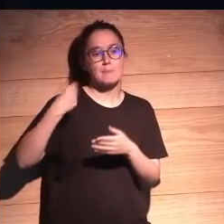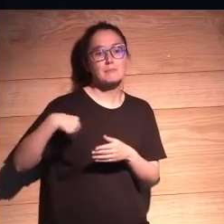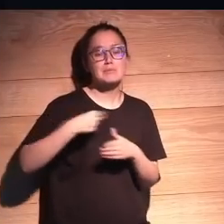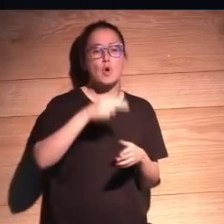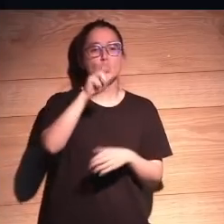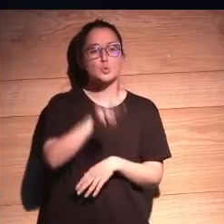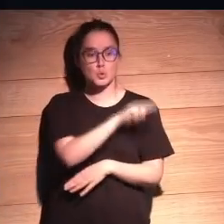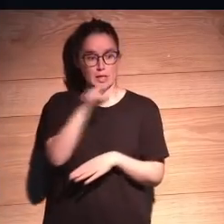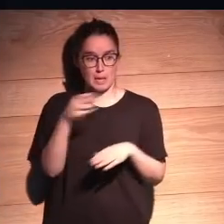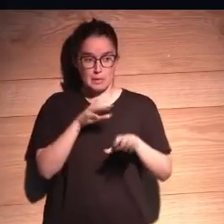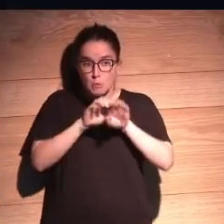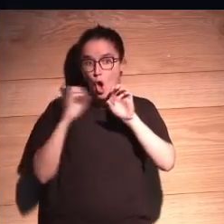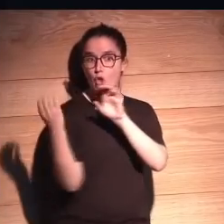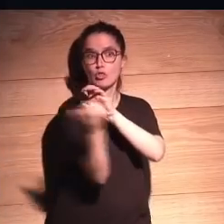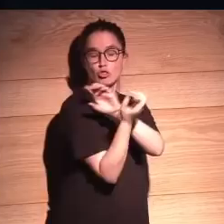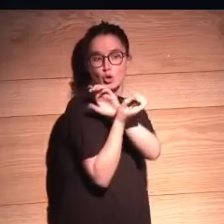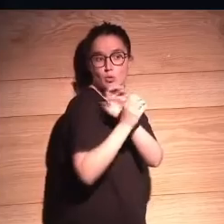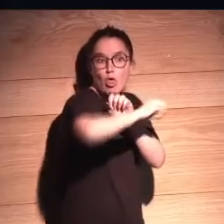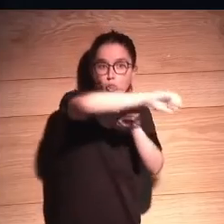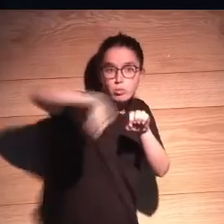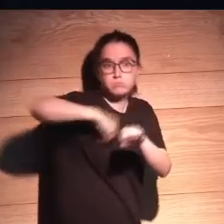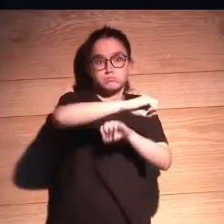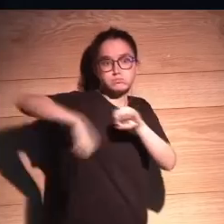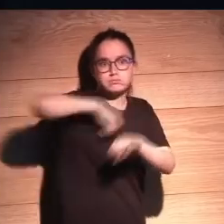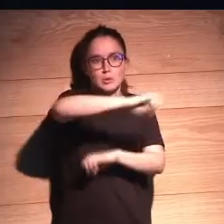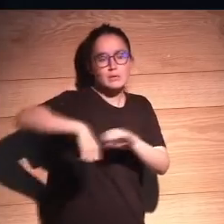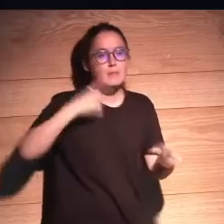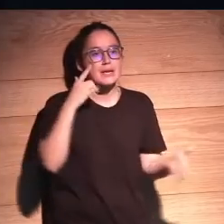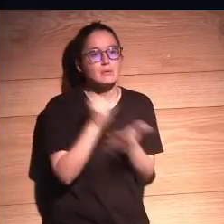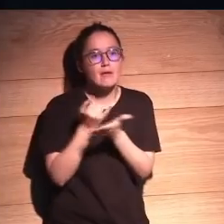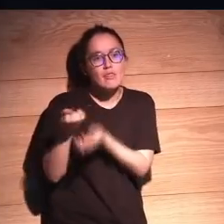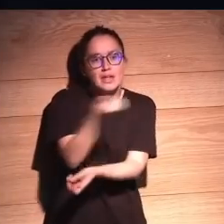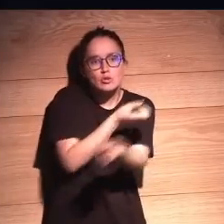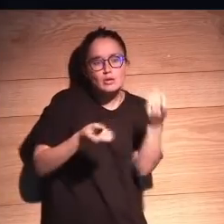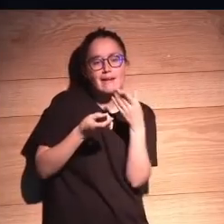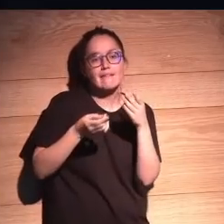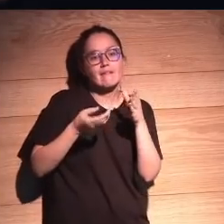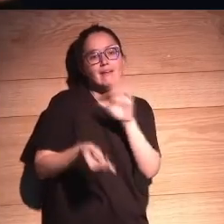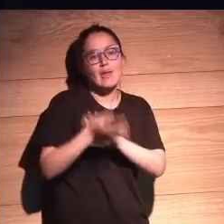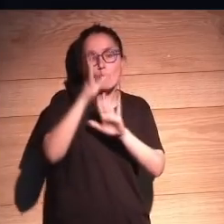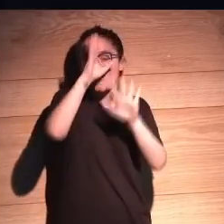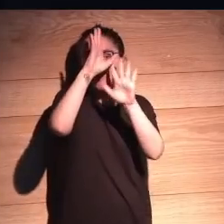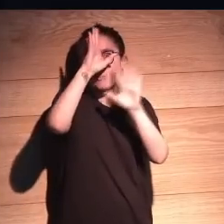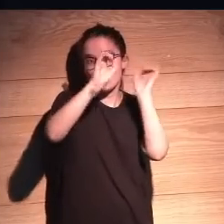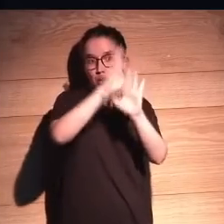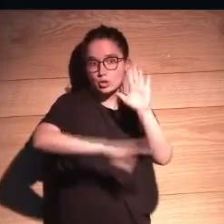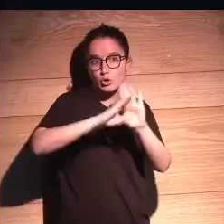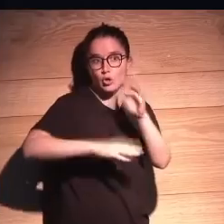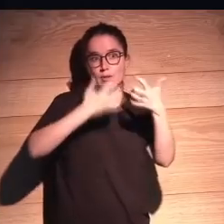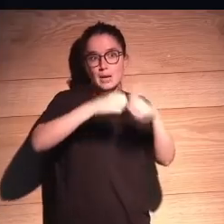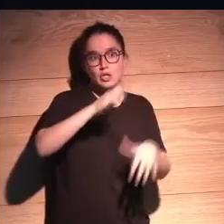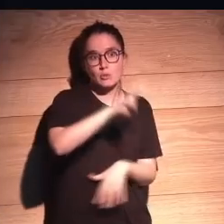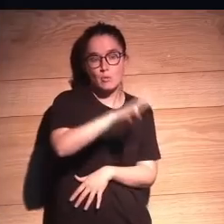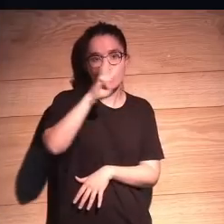y tal y allá me dicen oye que los experimentales para pasarse los datos han creado un protocolo que conectan las máquinas que se llama